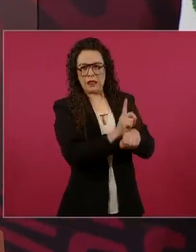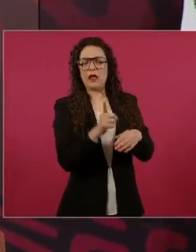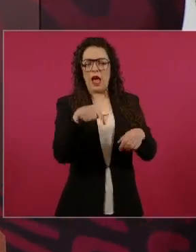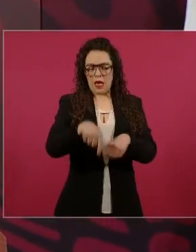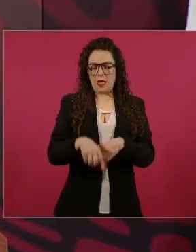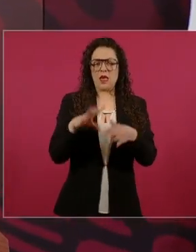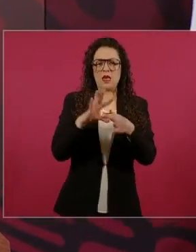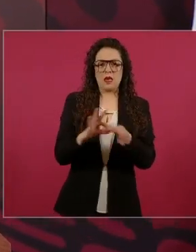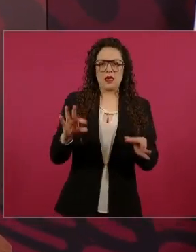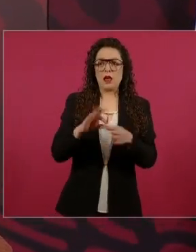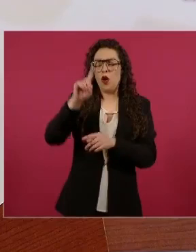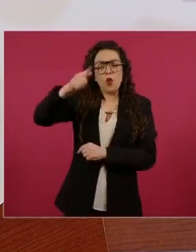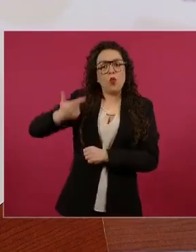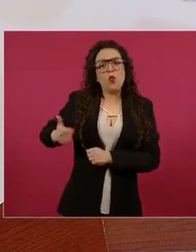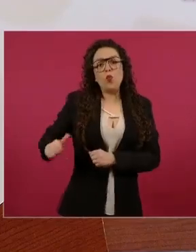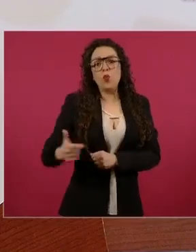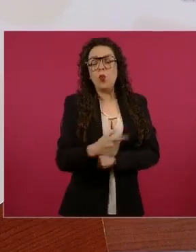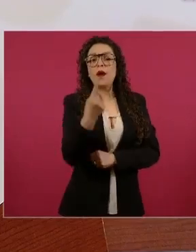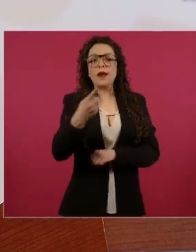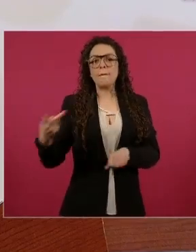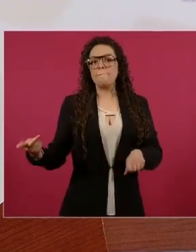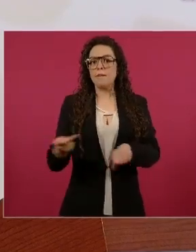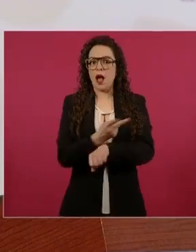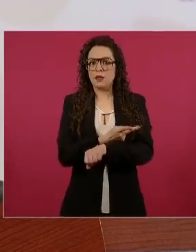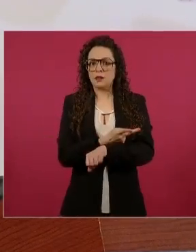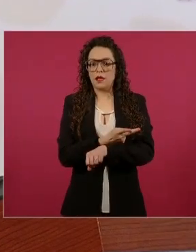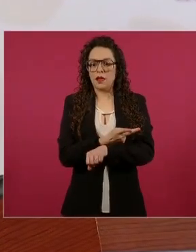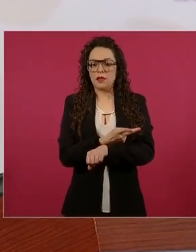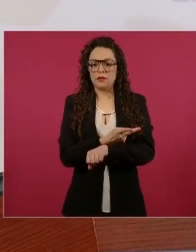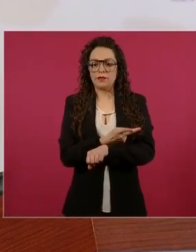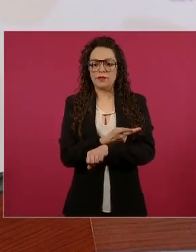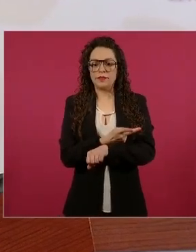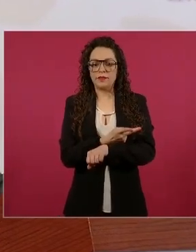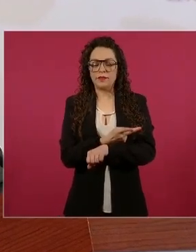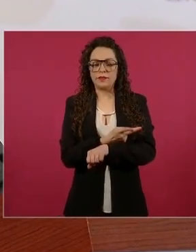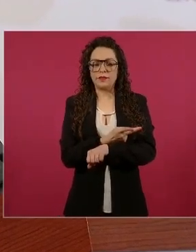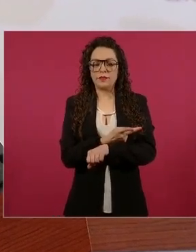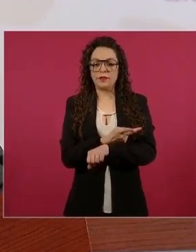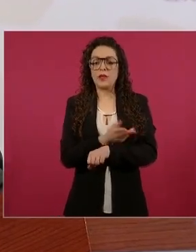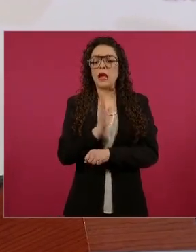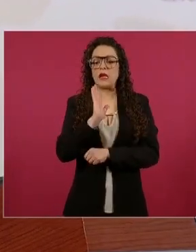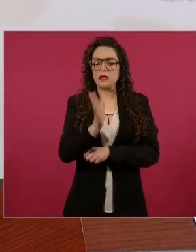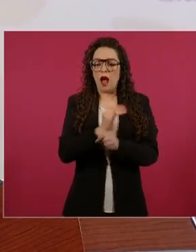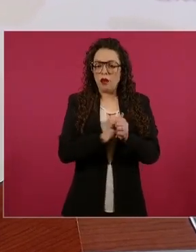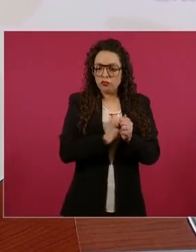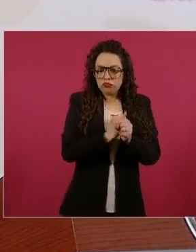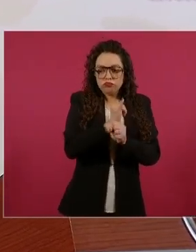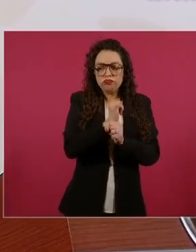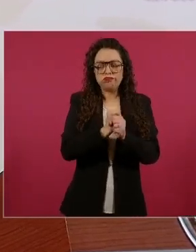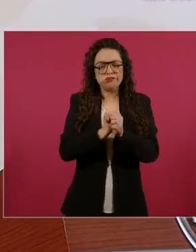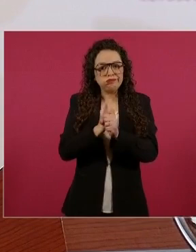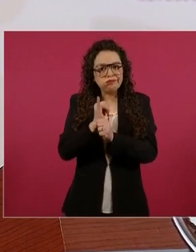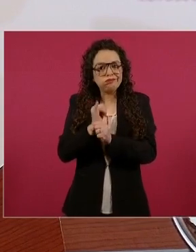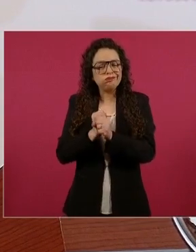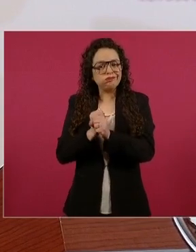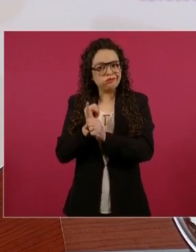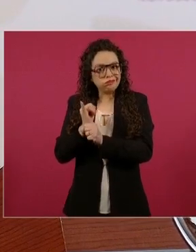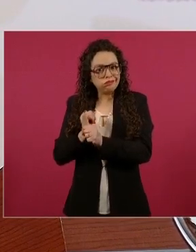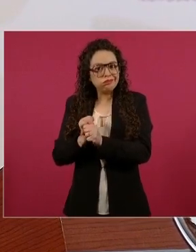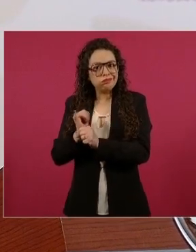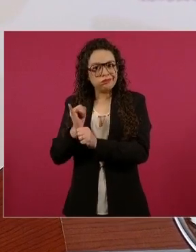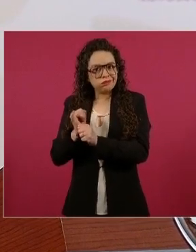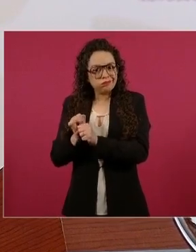porque ya tenemos hecho un estudio por